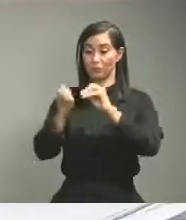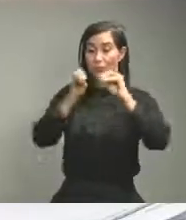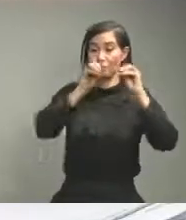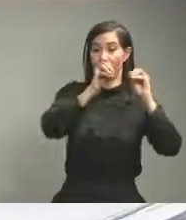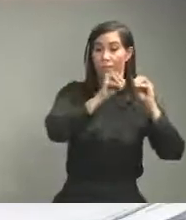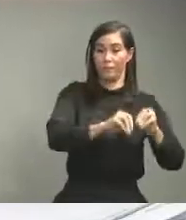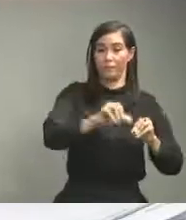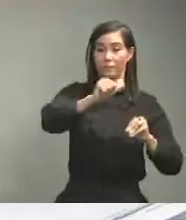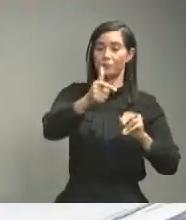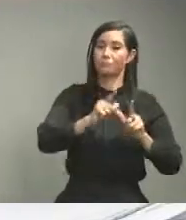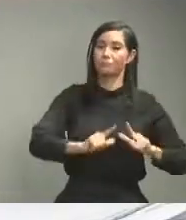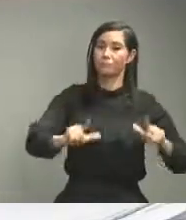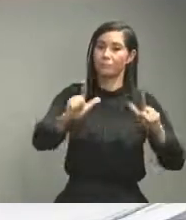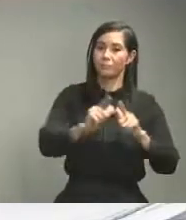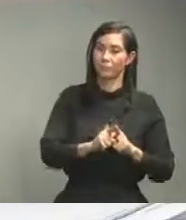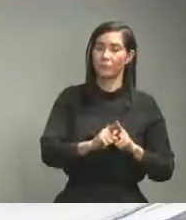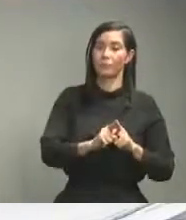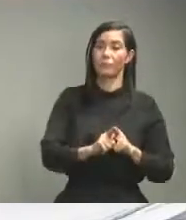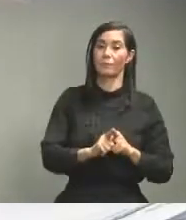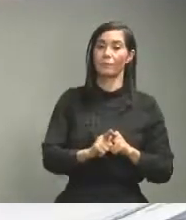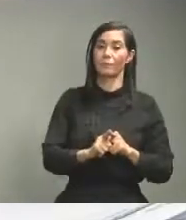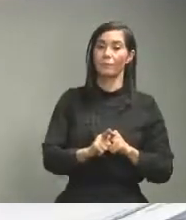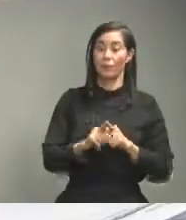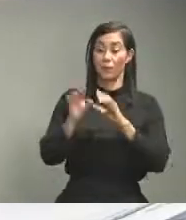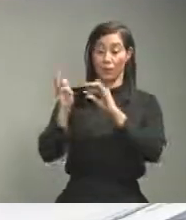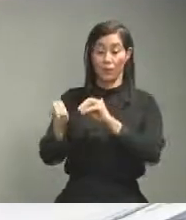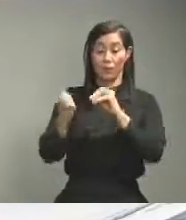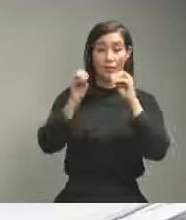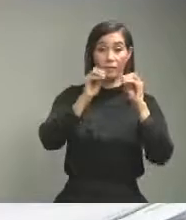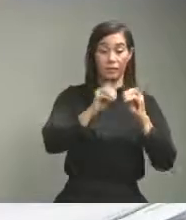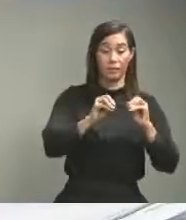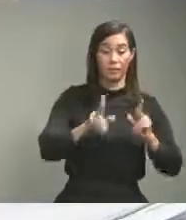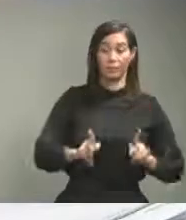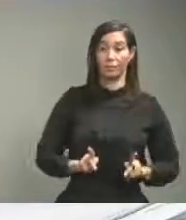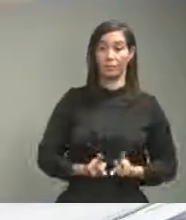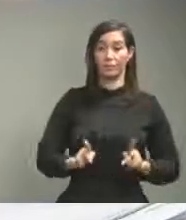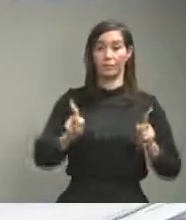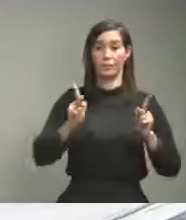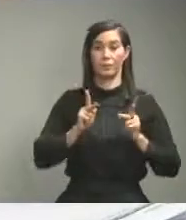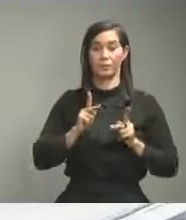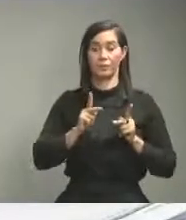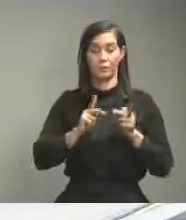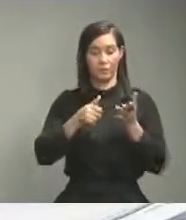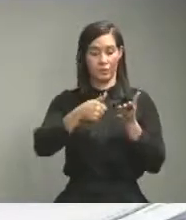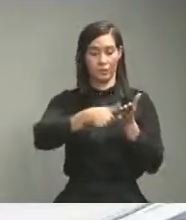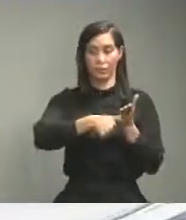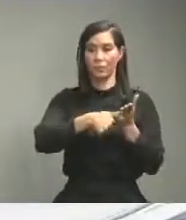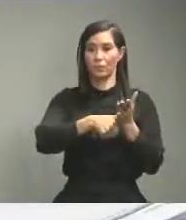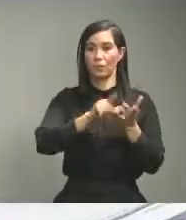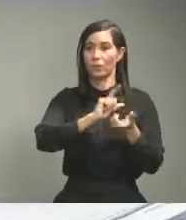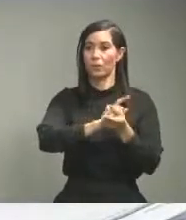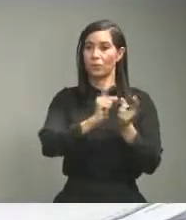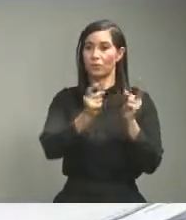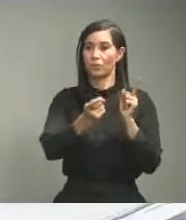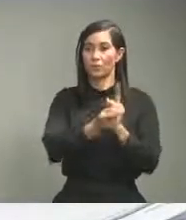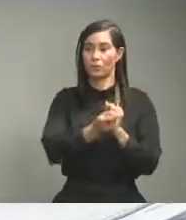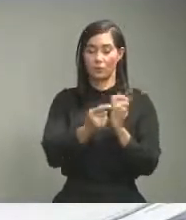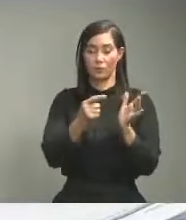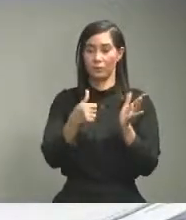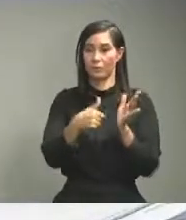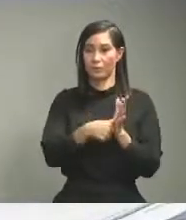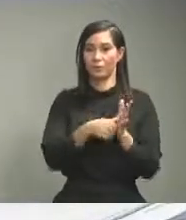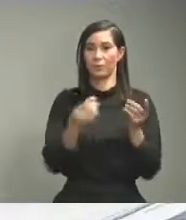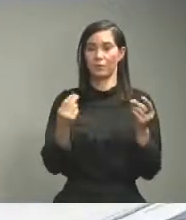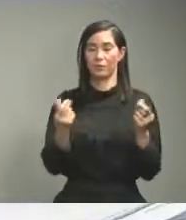en otro lugar porque el cambio de residencia los ciudadanos no la hacen habitualmente de inmediato